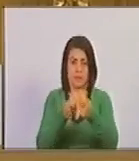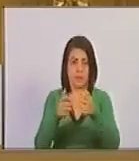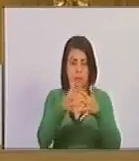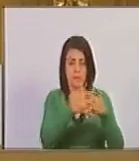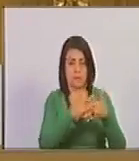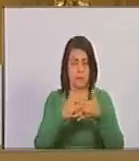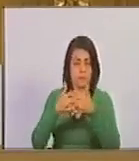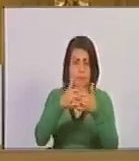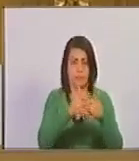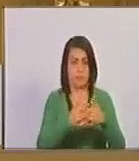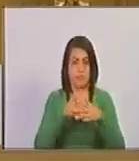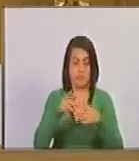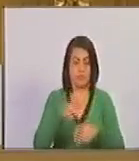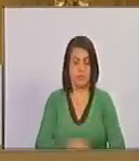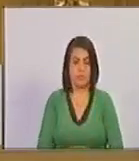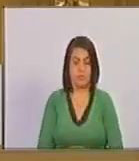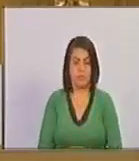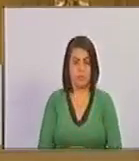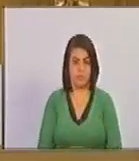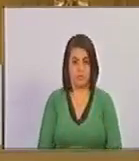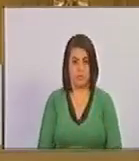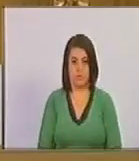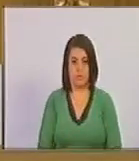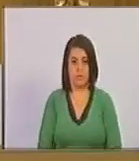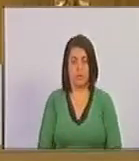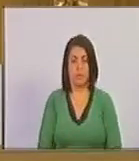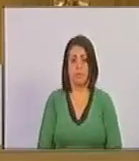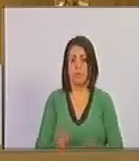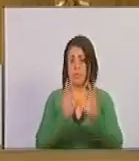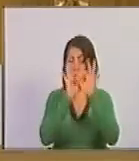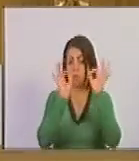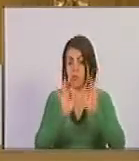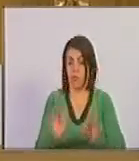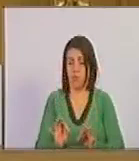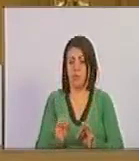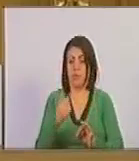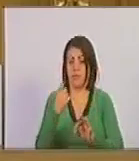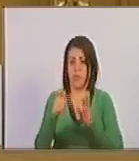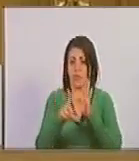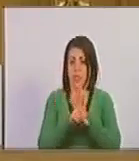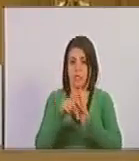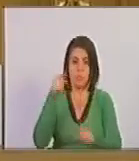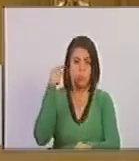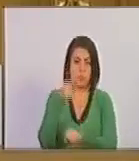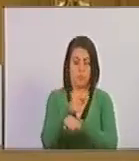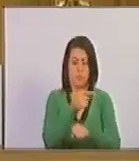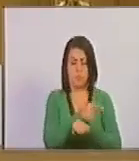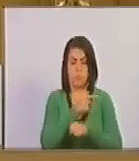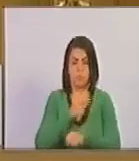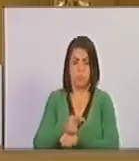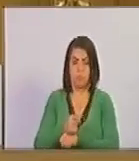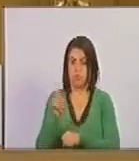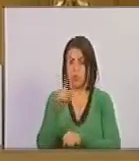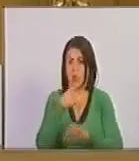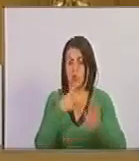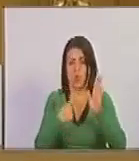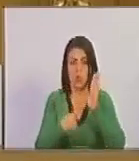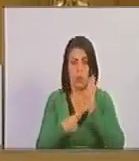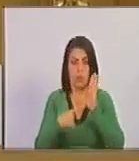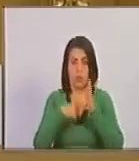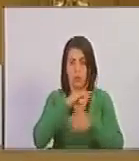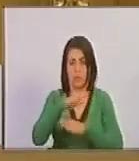imperio estadounidense, quien de manera ilegal, arbitraria, violan